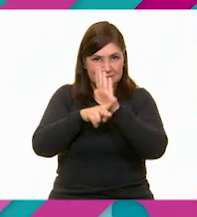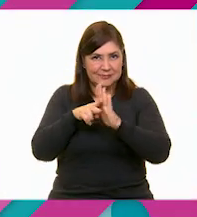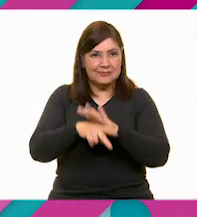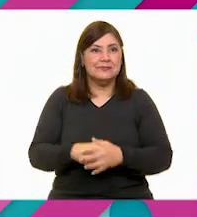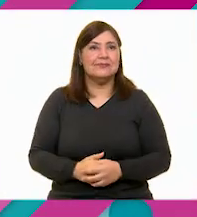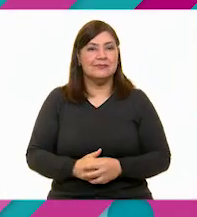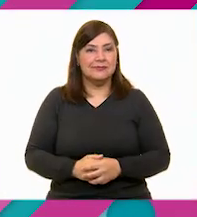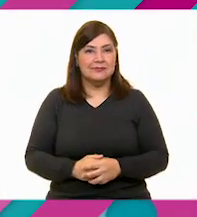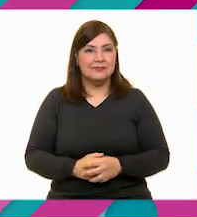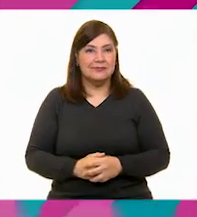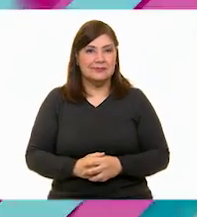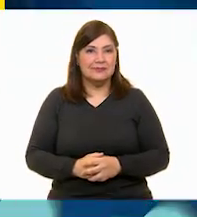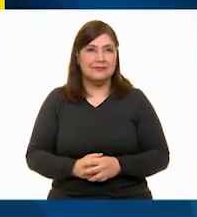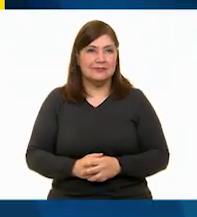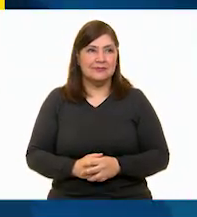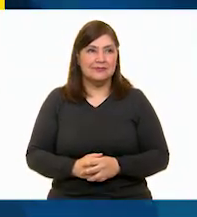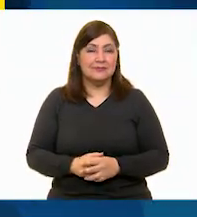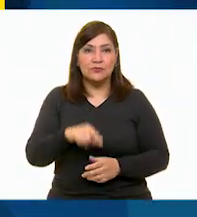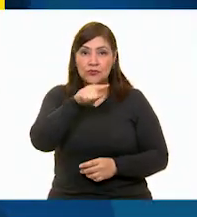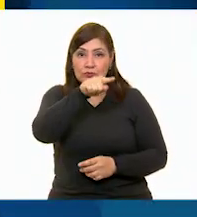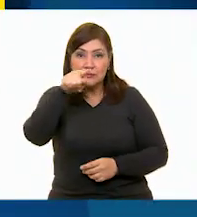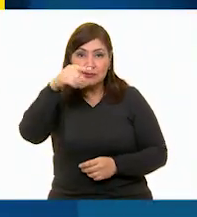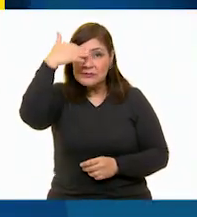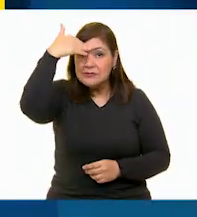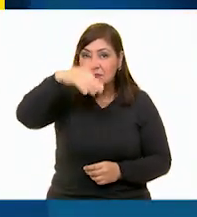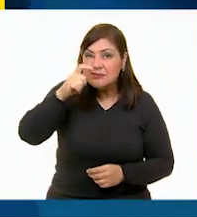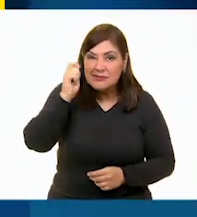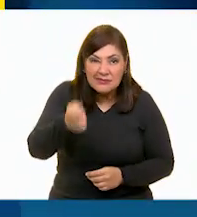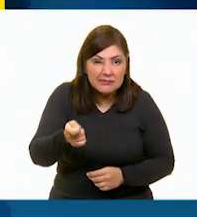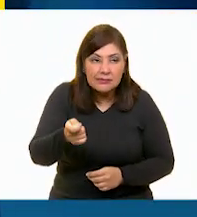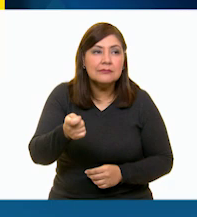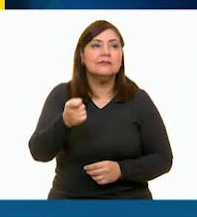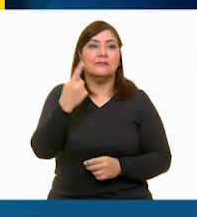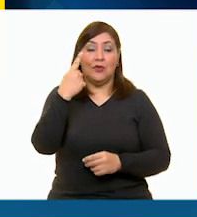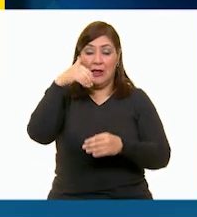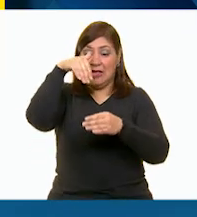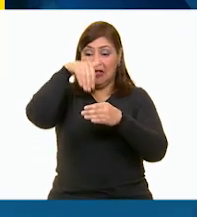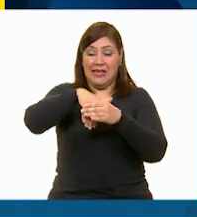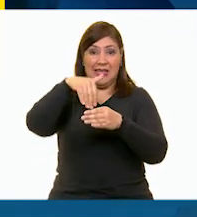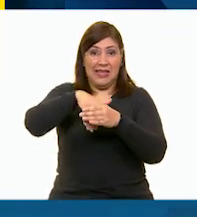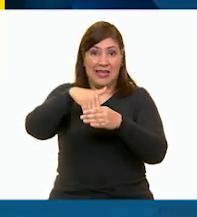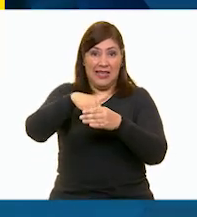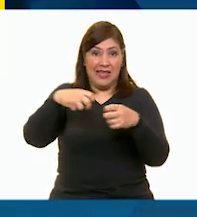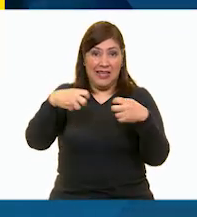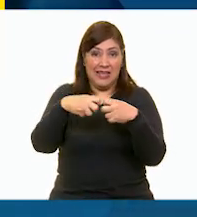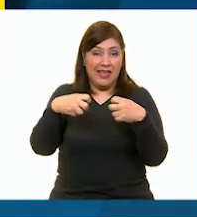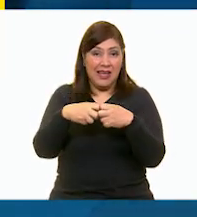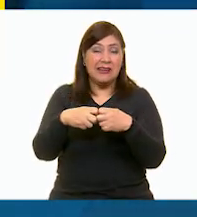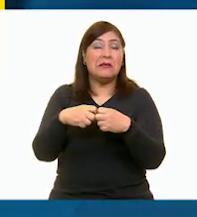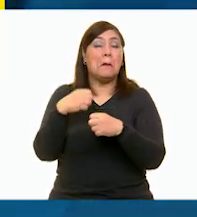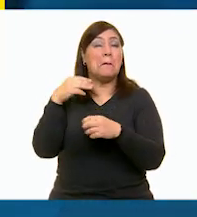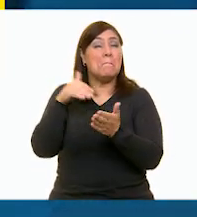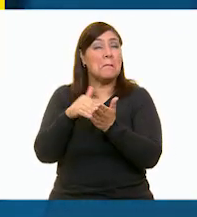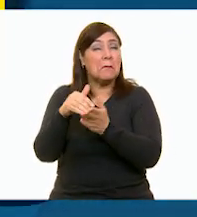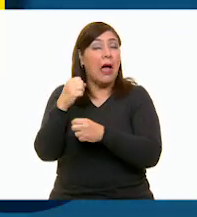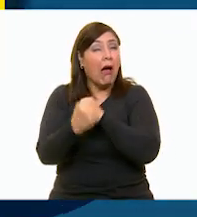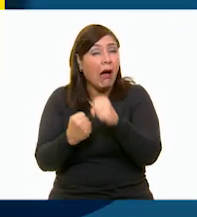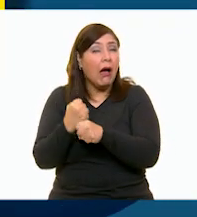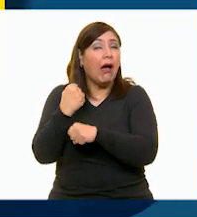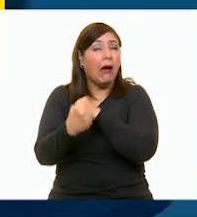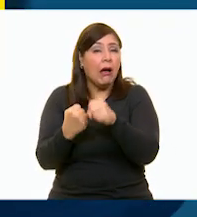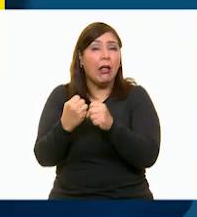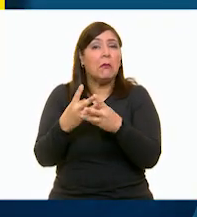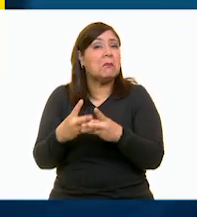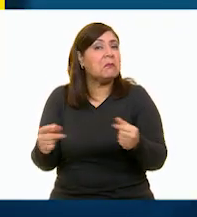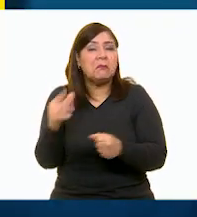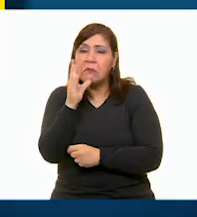Veámoslo. ¿Sabías qué? Una bolsa de plástico tarda miles de años en descomponerse